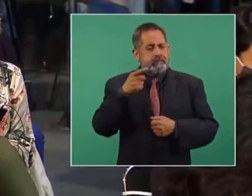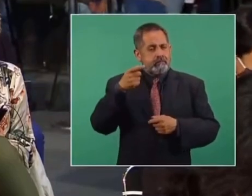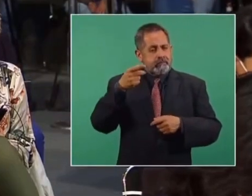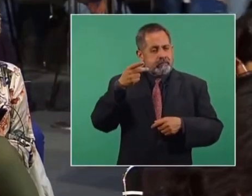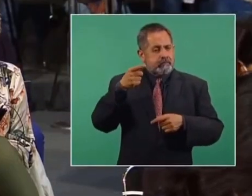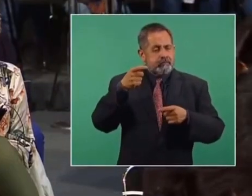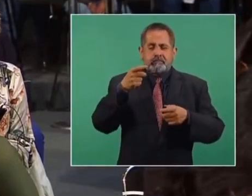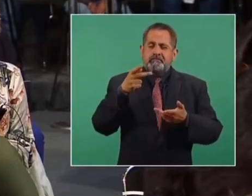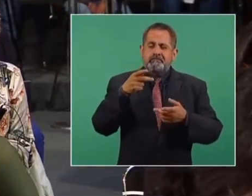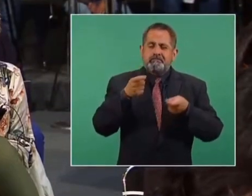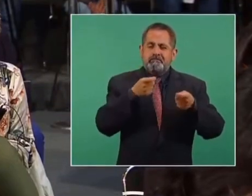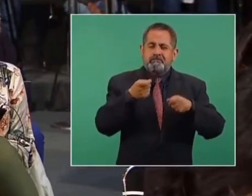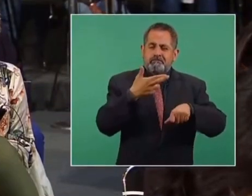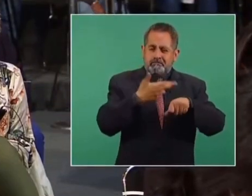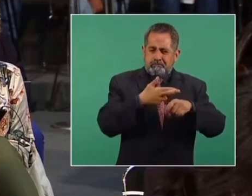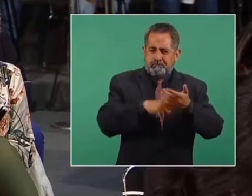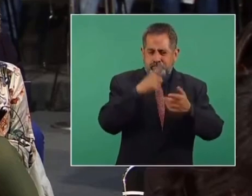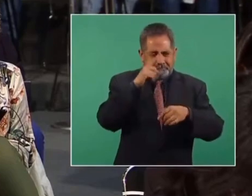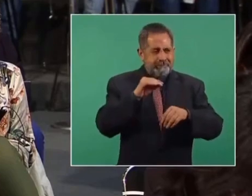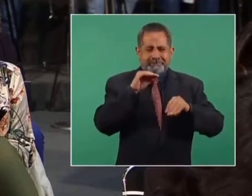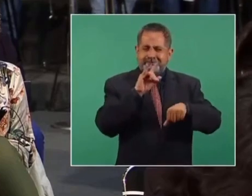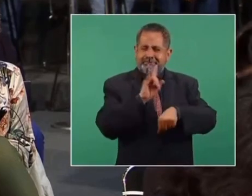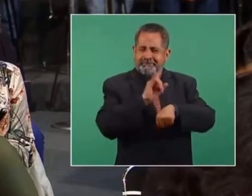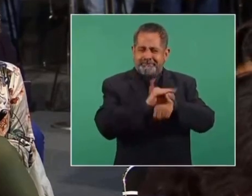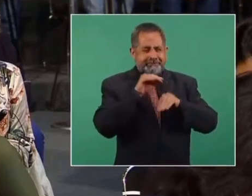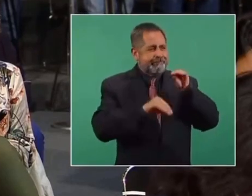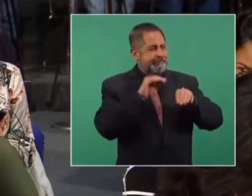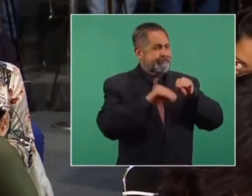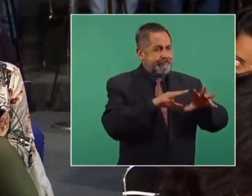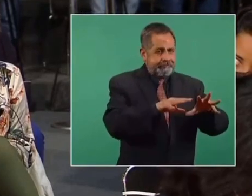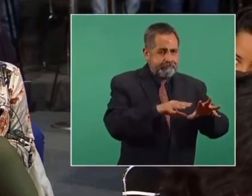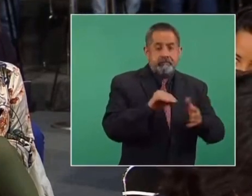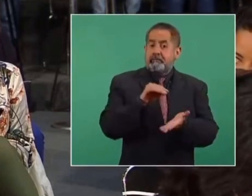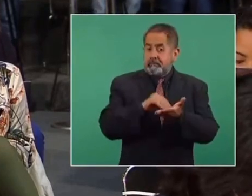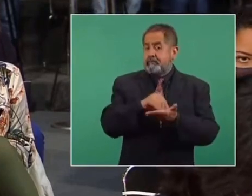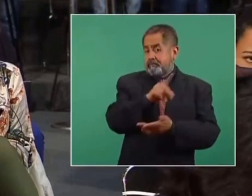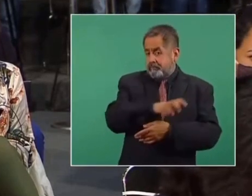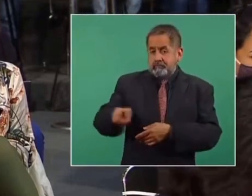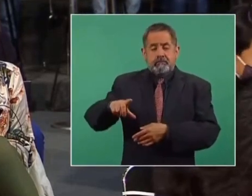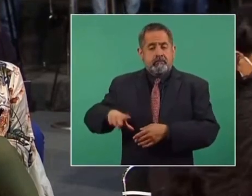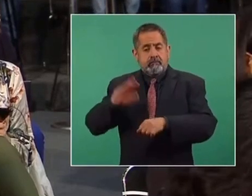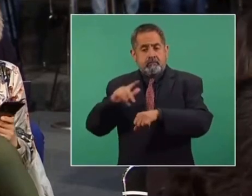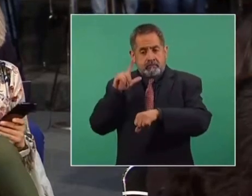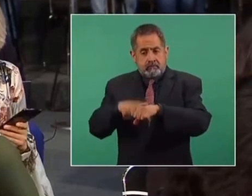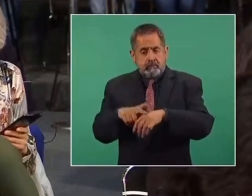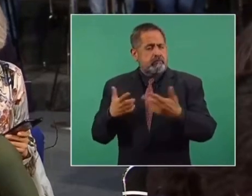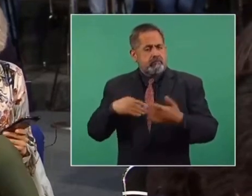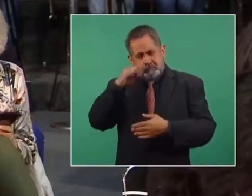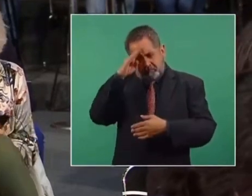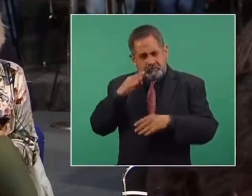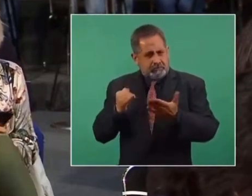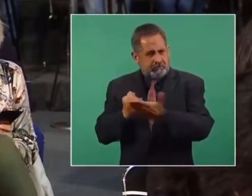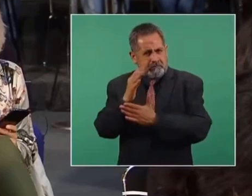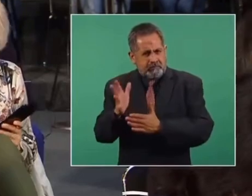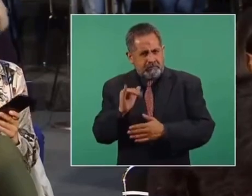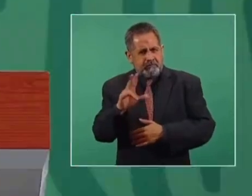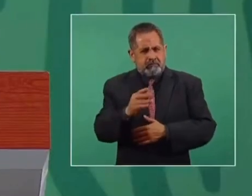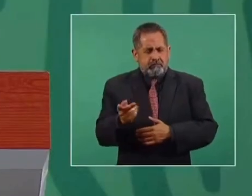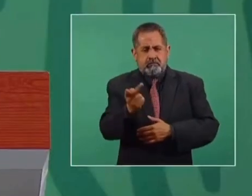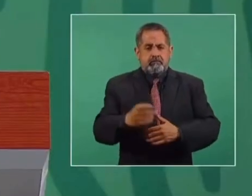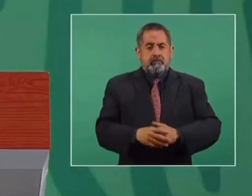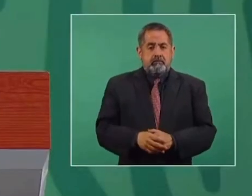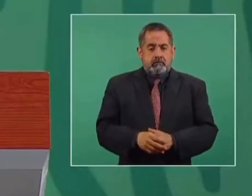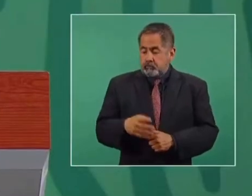durante la cuestión de los montajes, colabora aquí en el gobierno federal. ¿Ya se tiene alguna decisión respecto a Susana Pimentel, presidente?